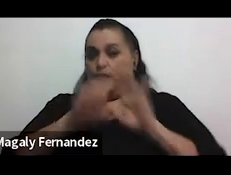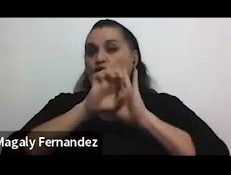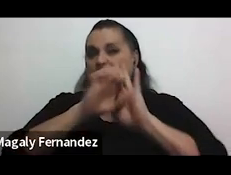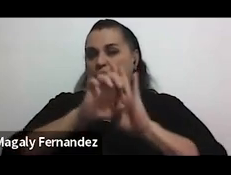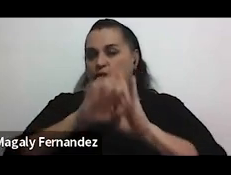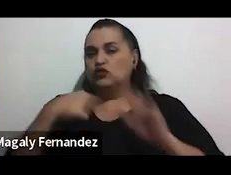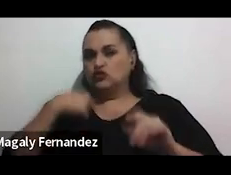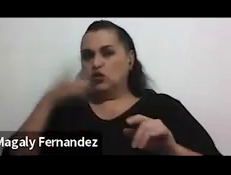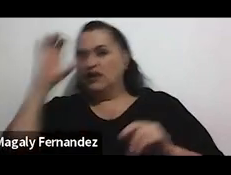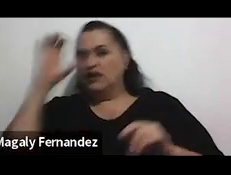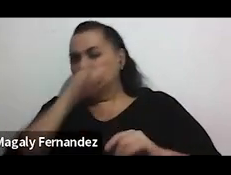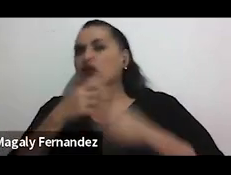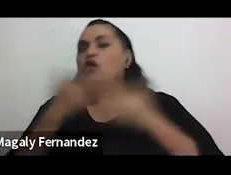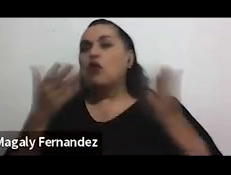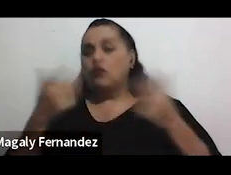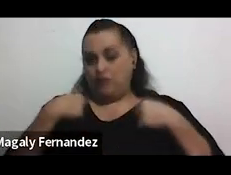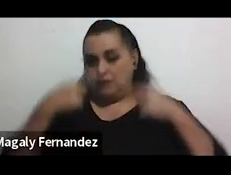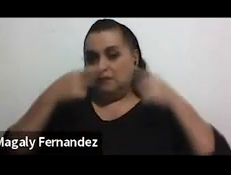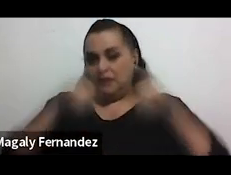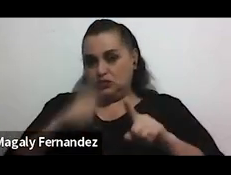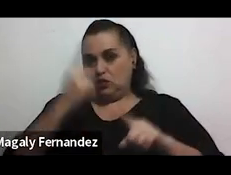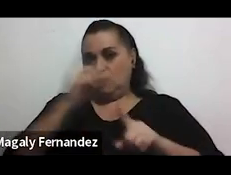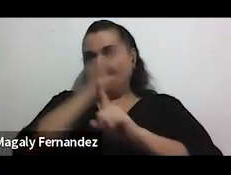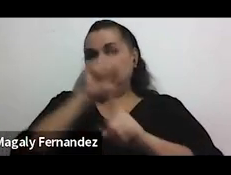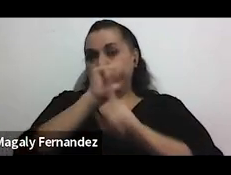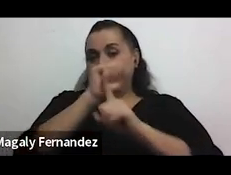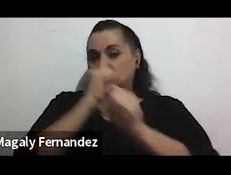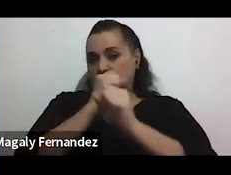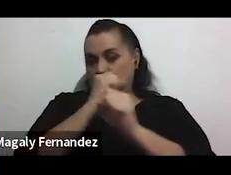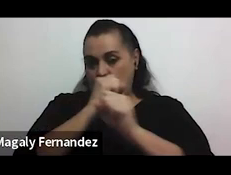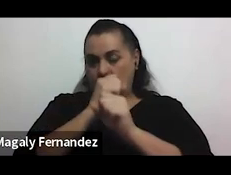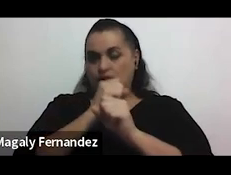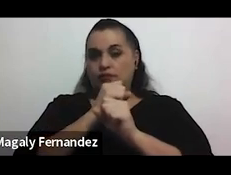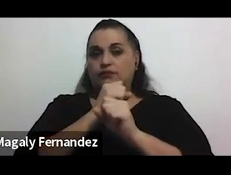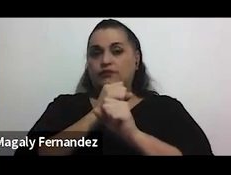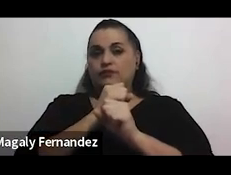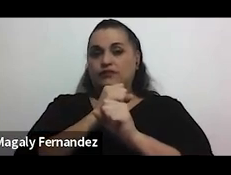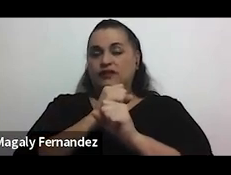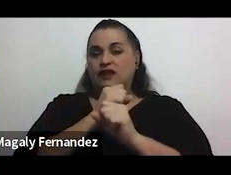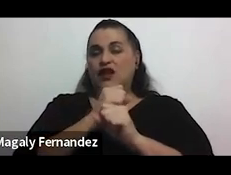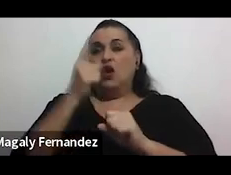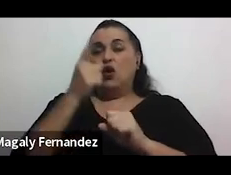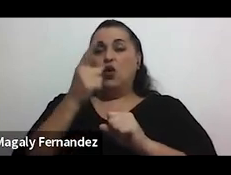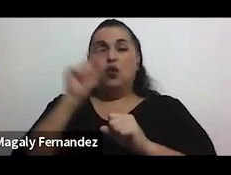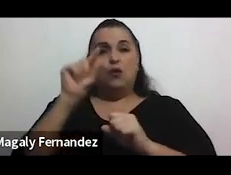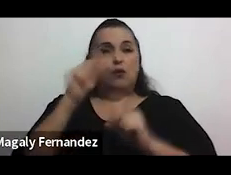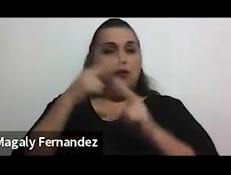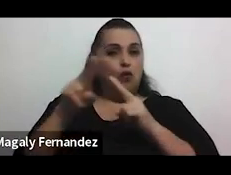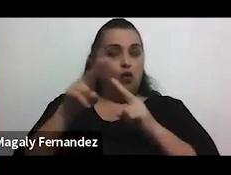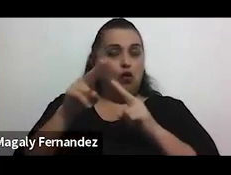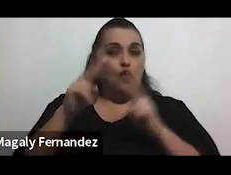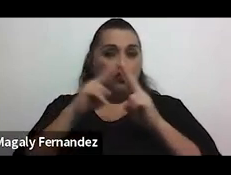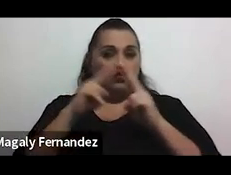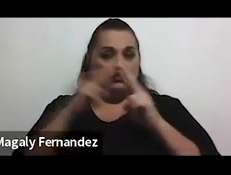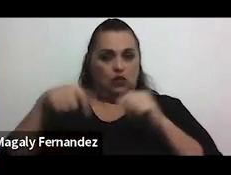lo identifico a mí me pasó una situación en el trabajo que fue un toque conocido a nivel país